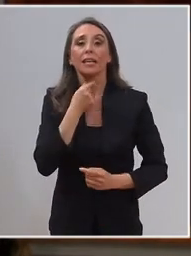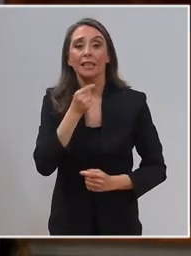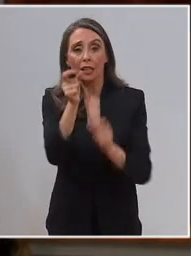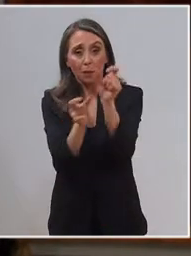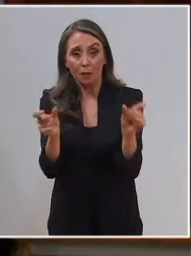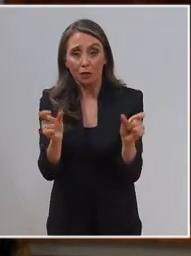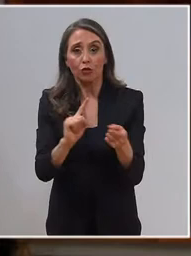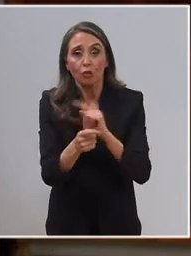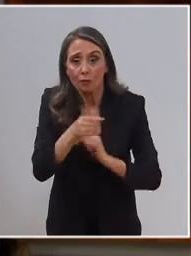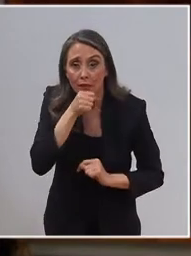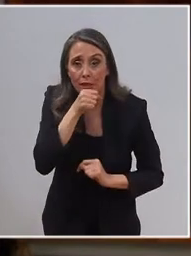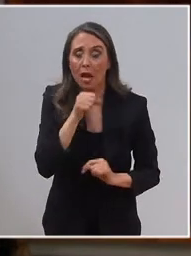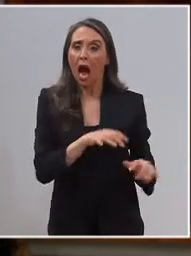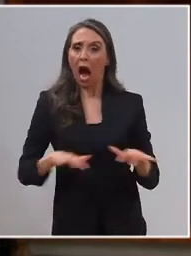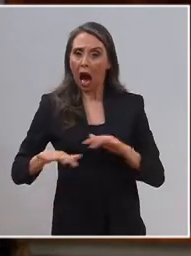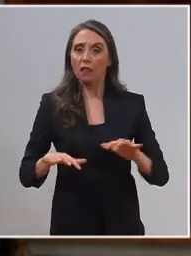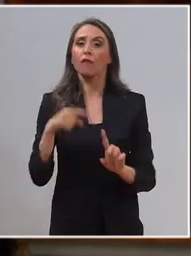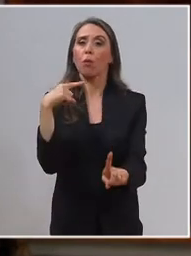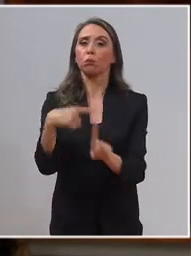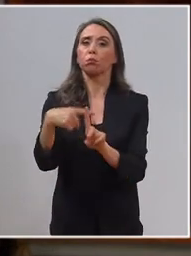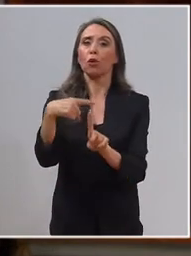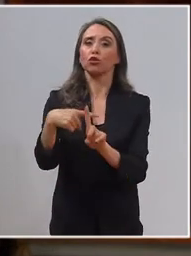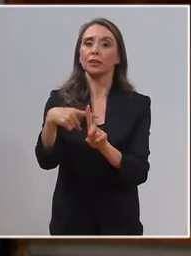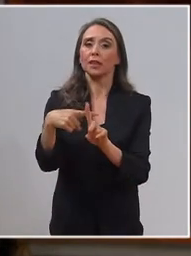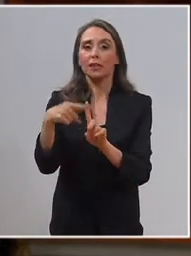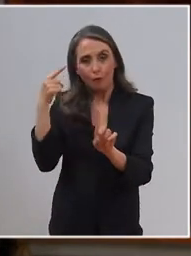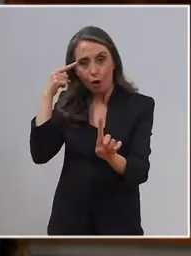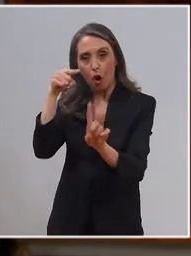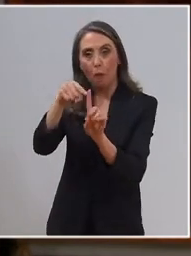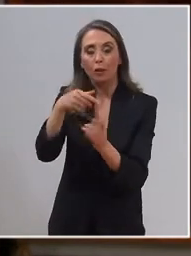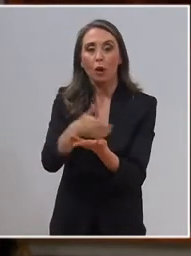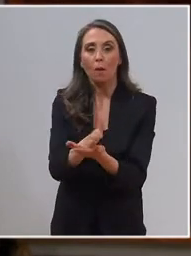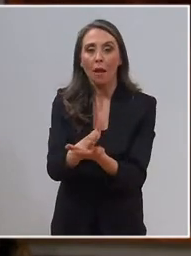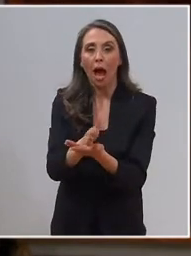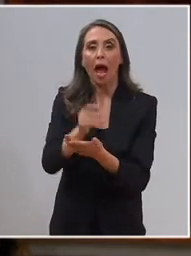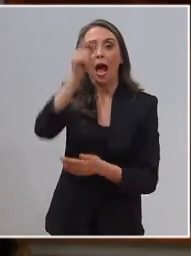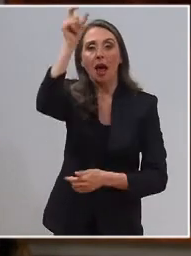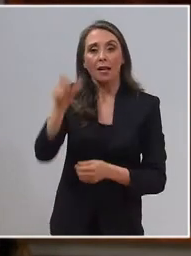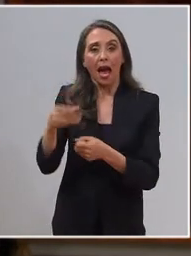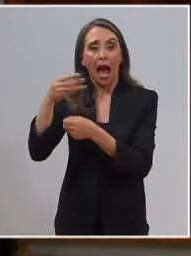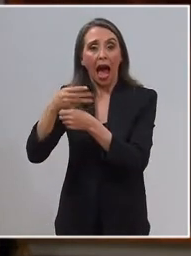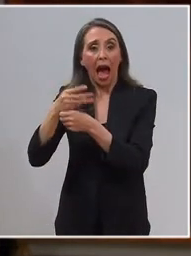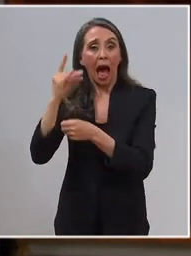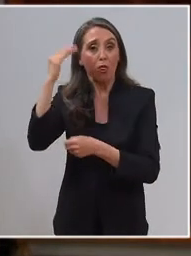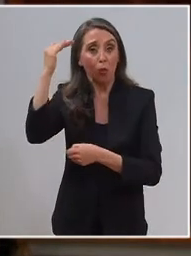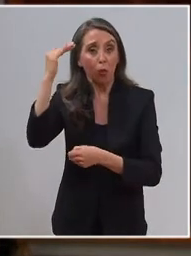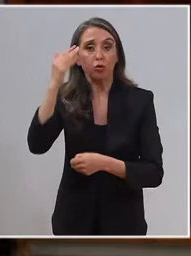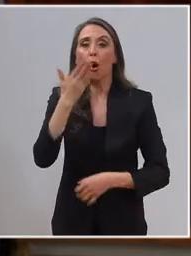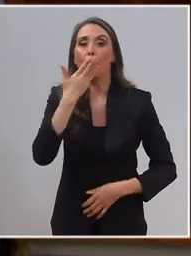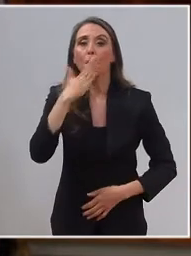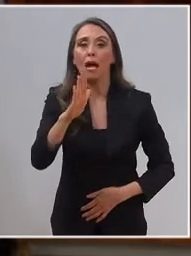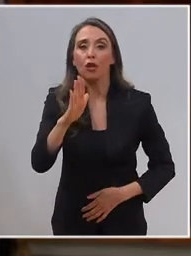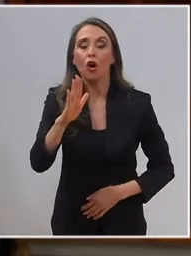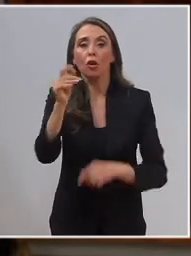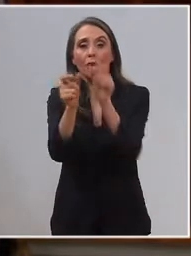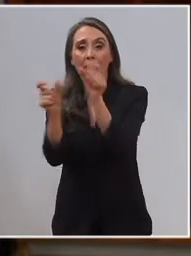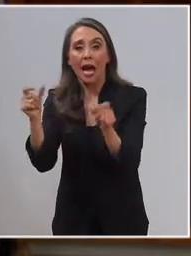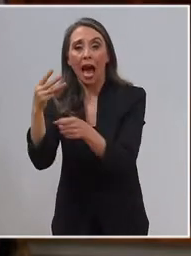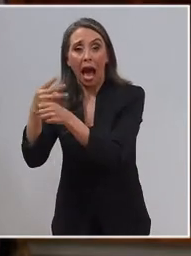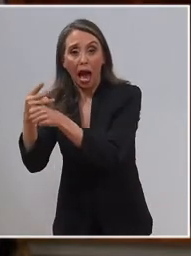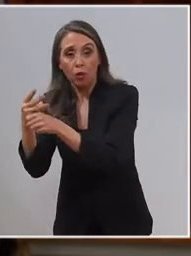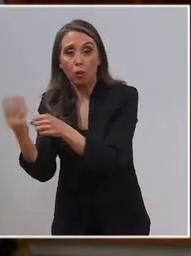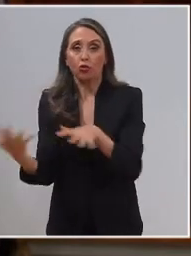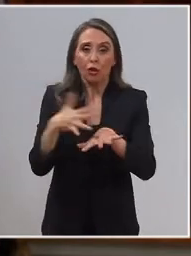activo y positivo. Y a eso apunta el plan Adulto Mejor para integrar más y mejor a nuestros adultos